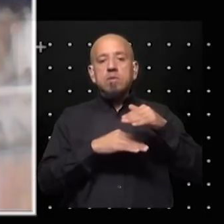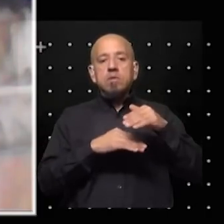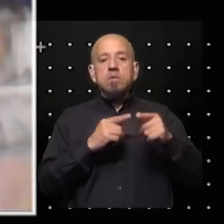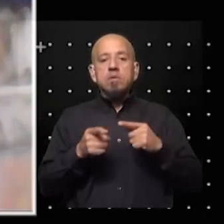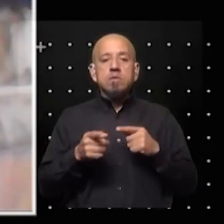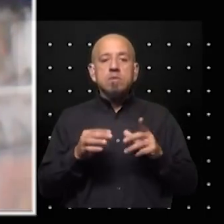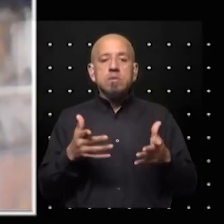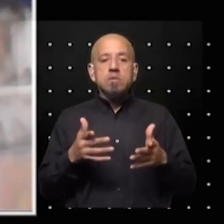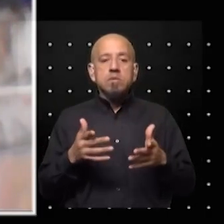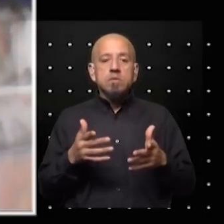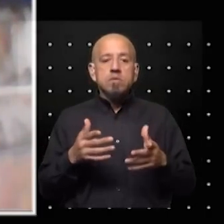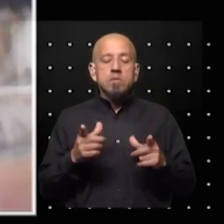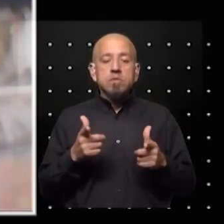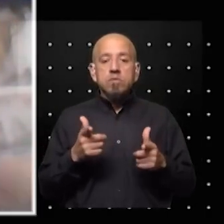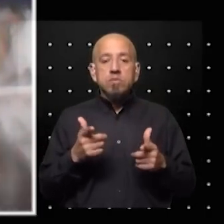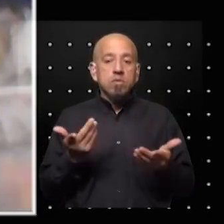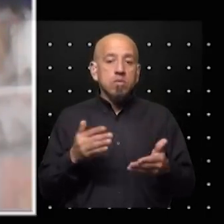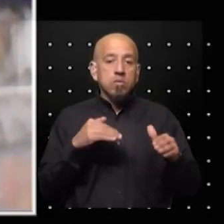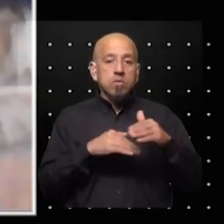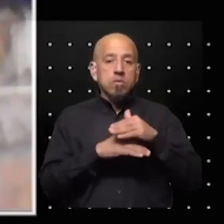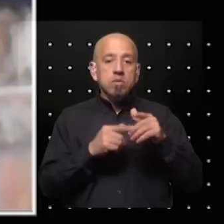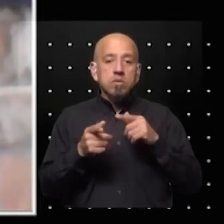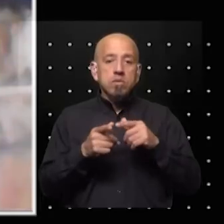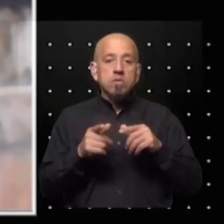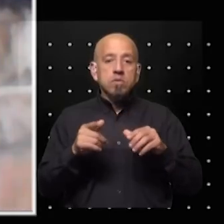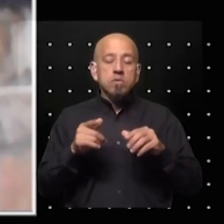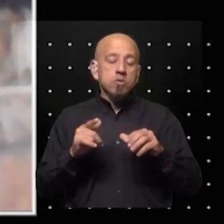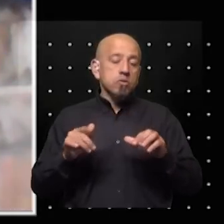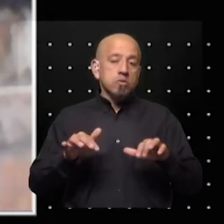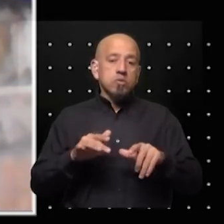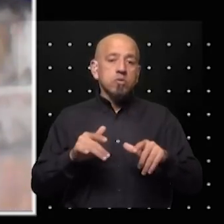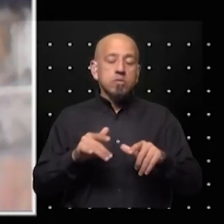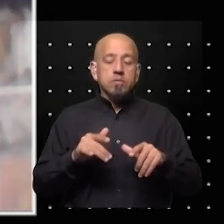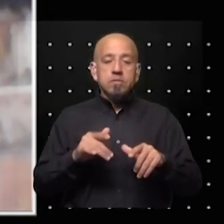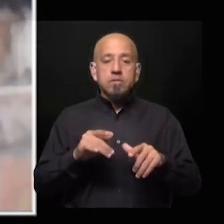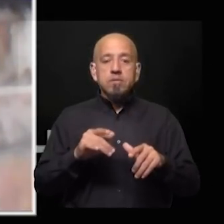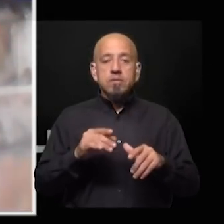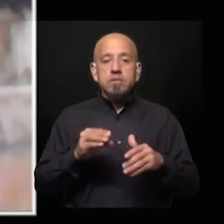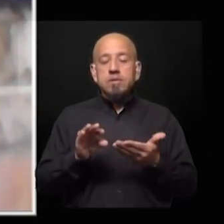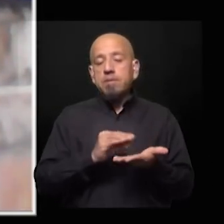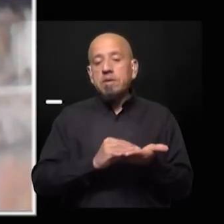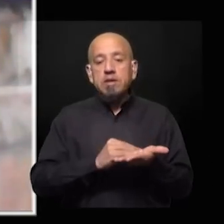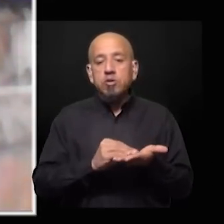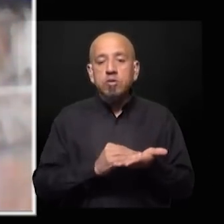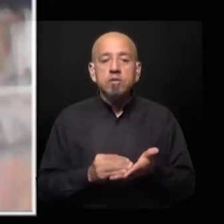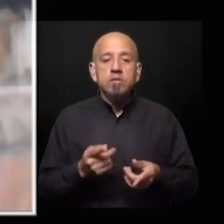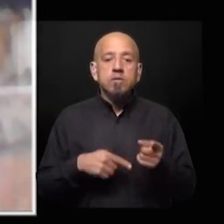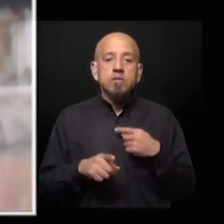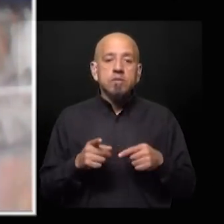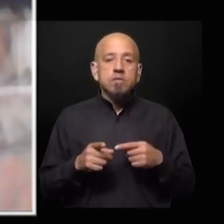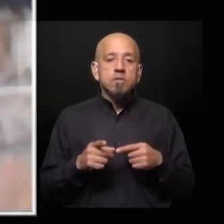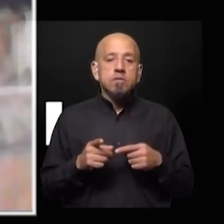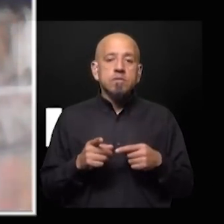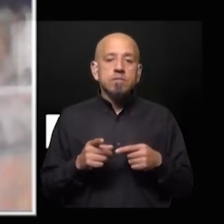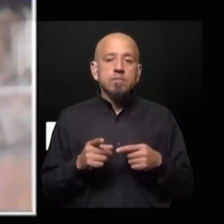fuerte ningún país las tiene esas reservas son un estado contable pero bueno sí efectivamente han corrido